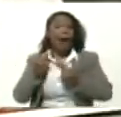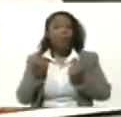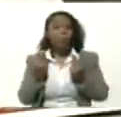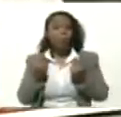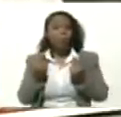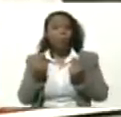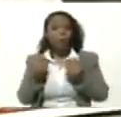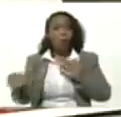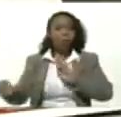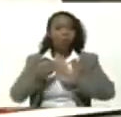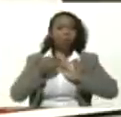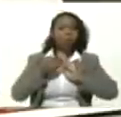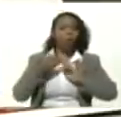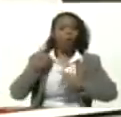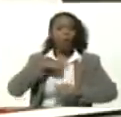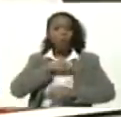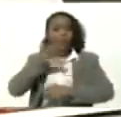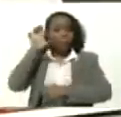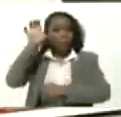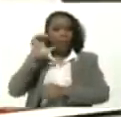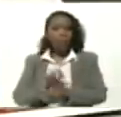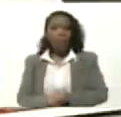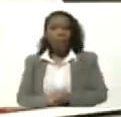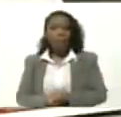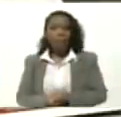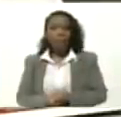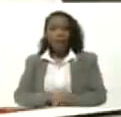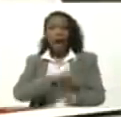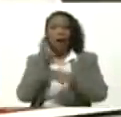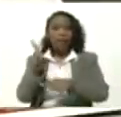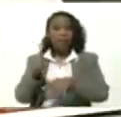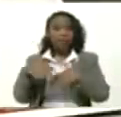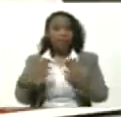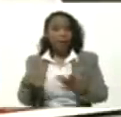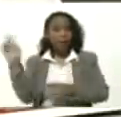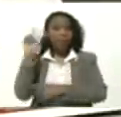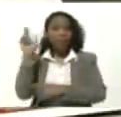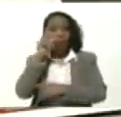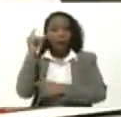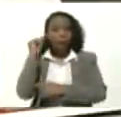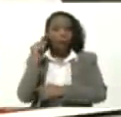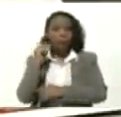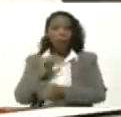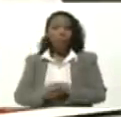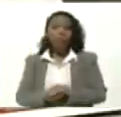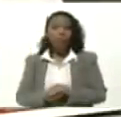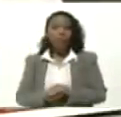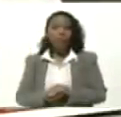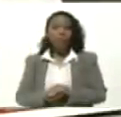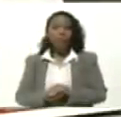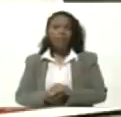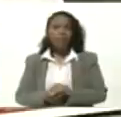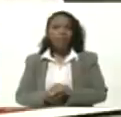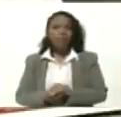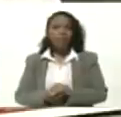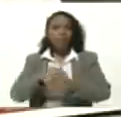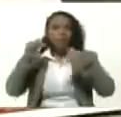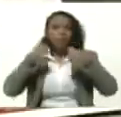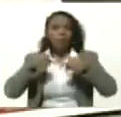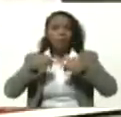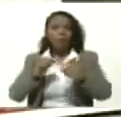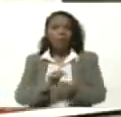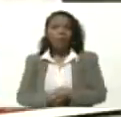Contra Nuestra Patria Y allí Pues los Venezolanos Y las Venezolanas Hoy